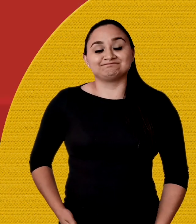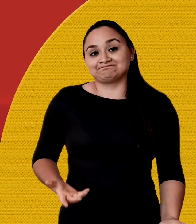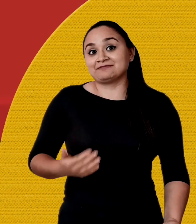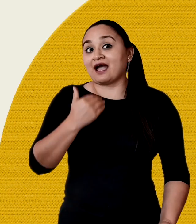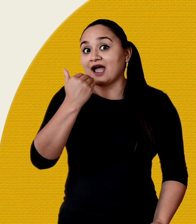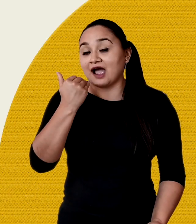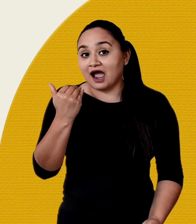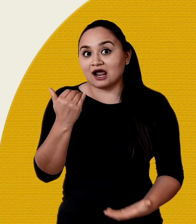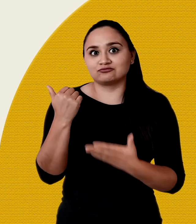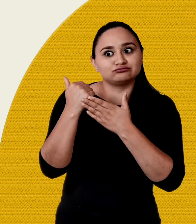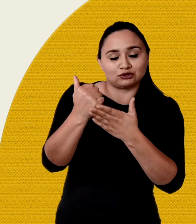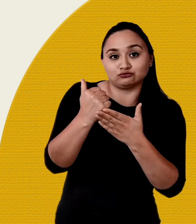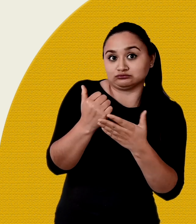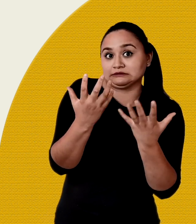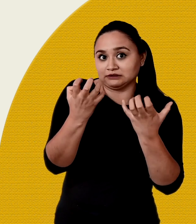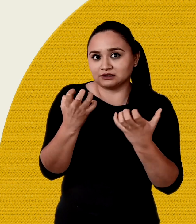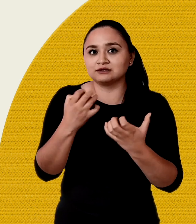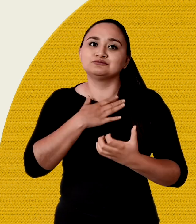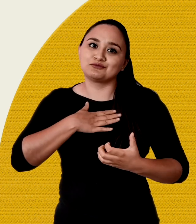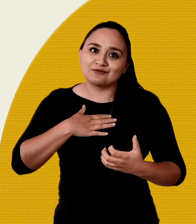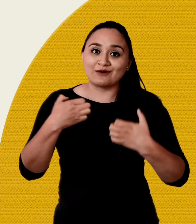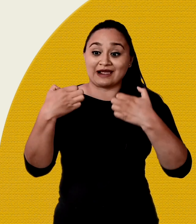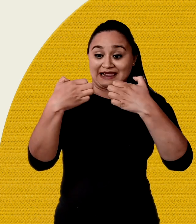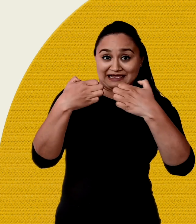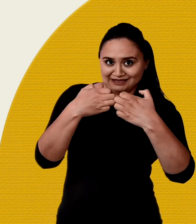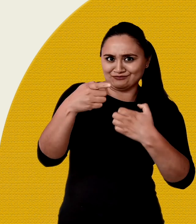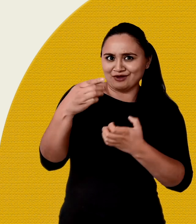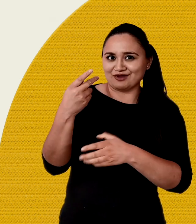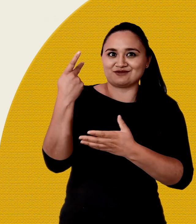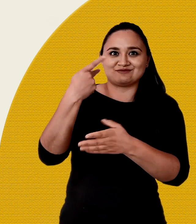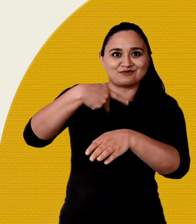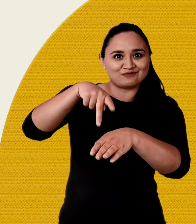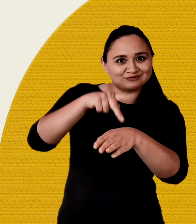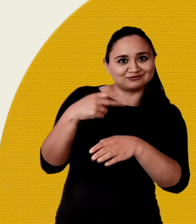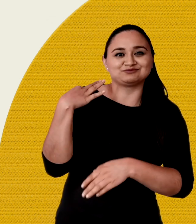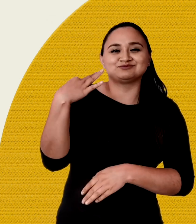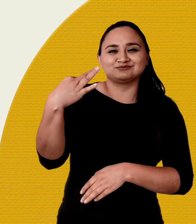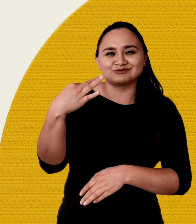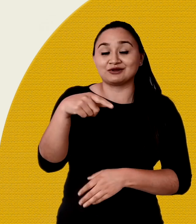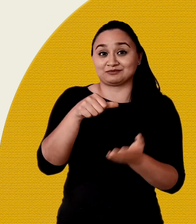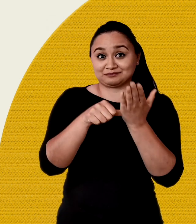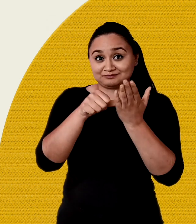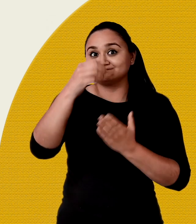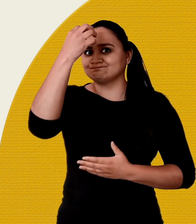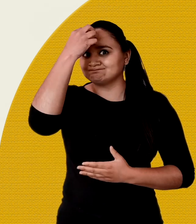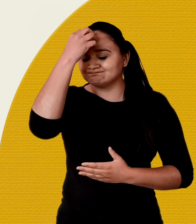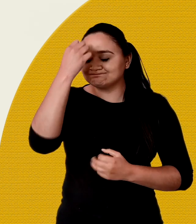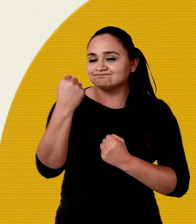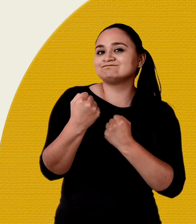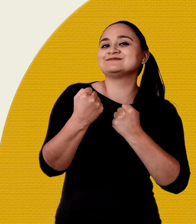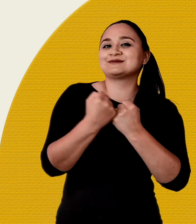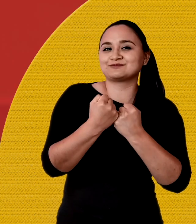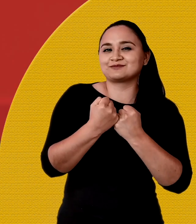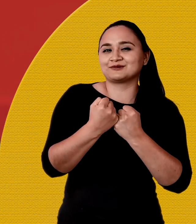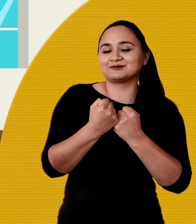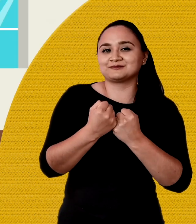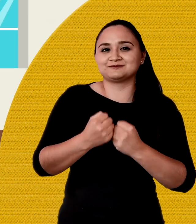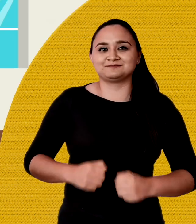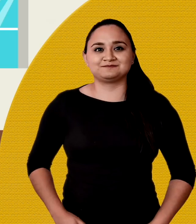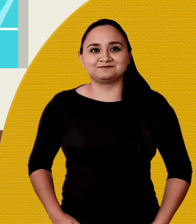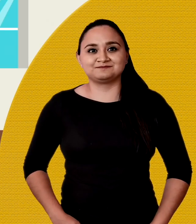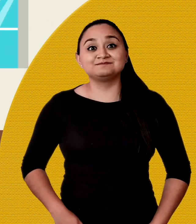Si necesitas ayuda, comunícate con las Brigadas de Contención Emocional del Ministerio de Educación. Ellos están para ti.